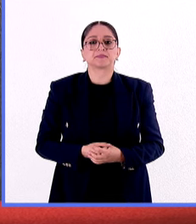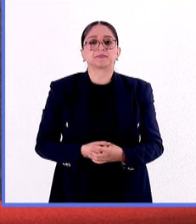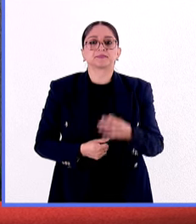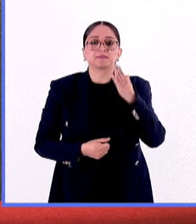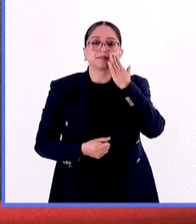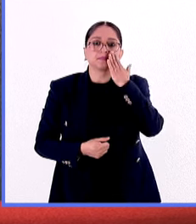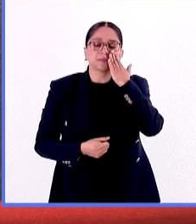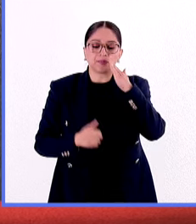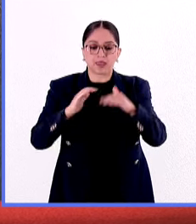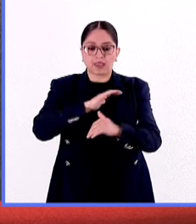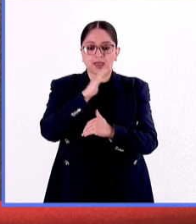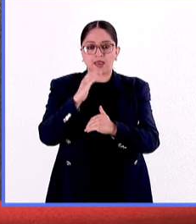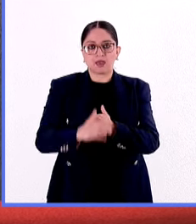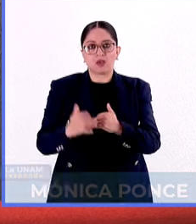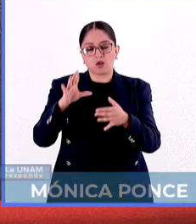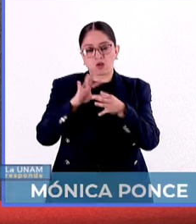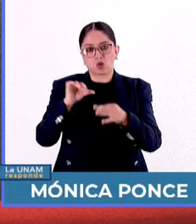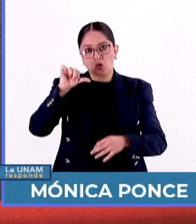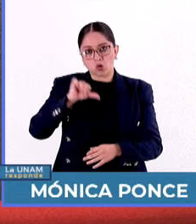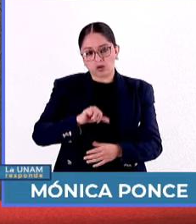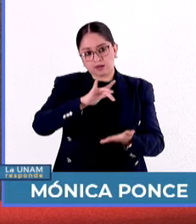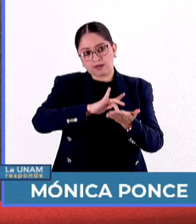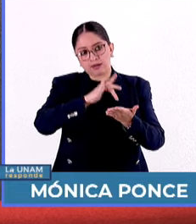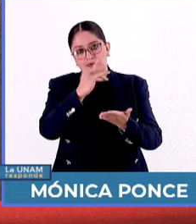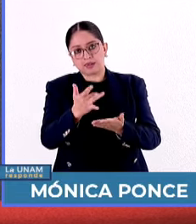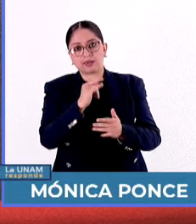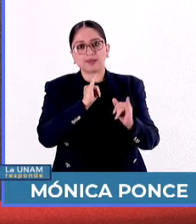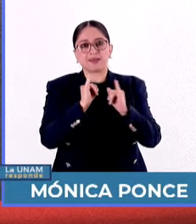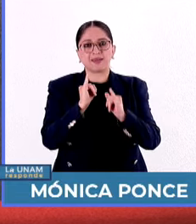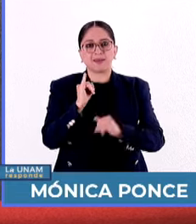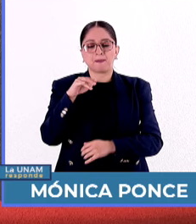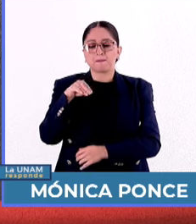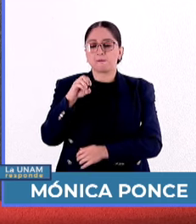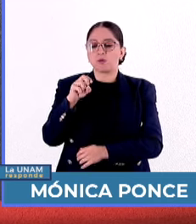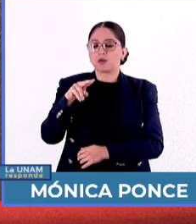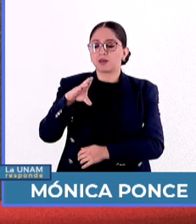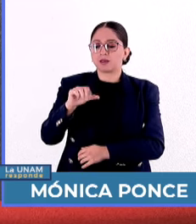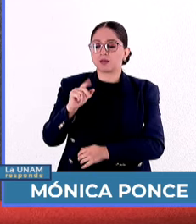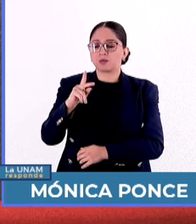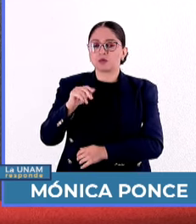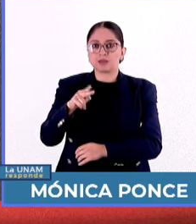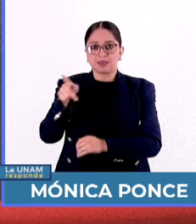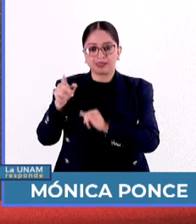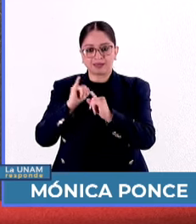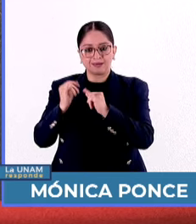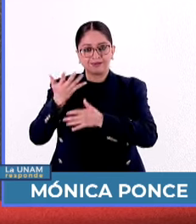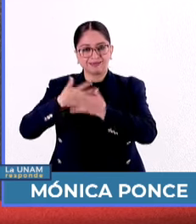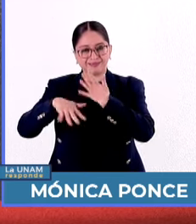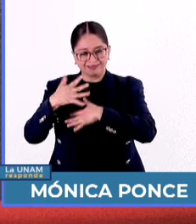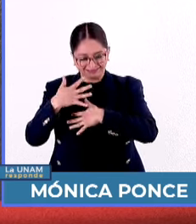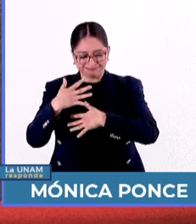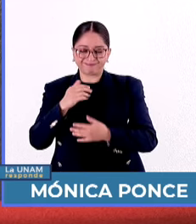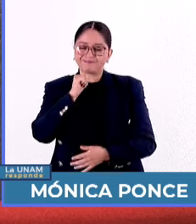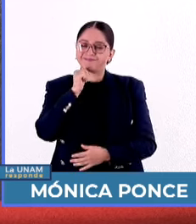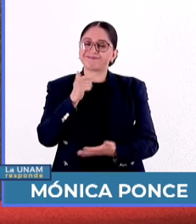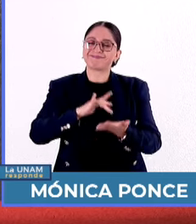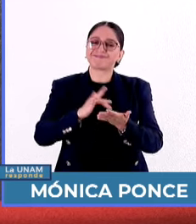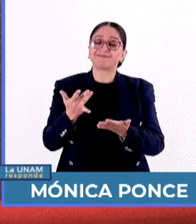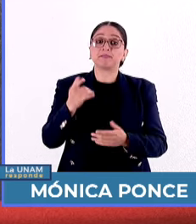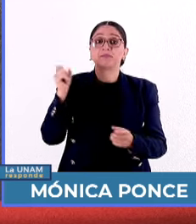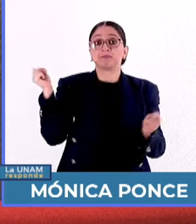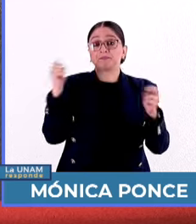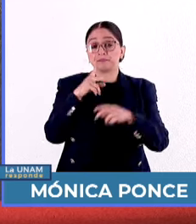Con esto terminamos nuestro programa de hoy. Agradecemos a Mónica Ponce su participación en la interpretación de lengua de señas y los invitamos a que nos